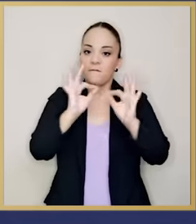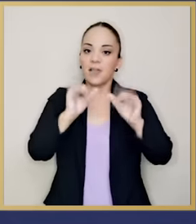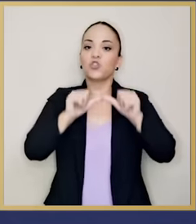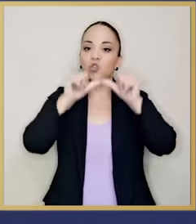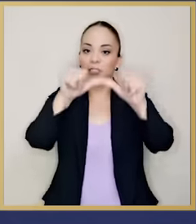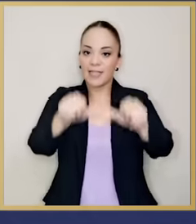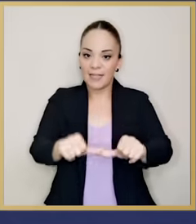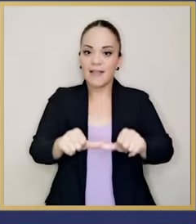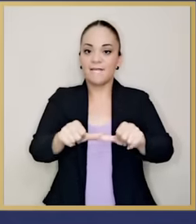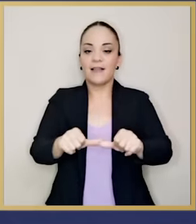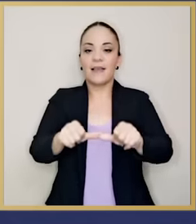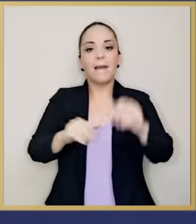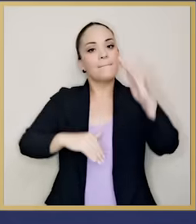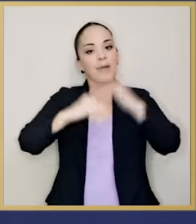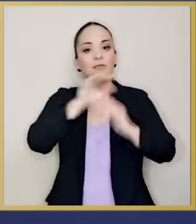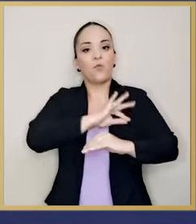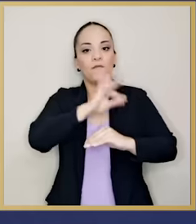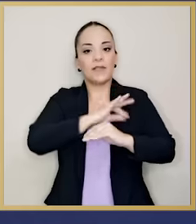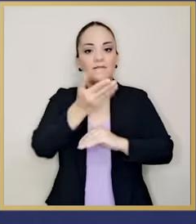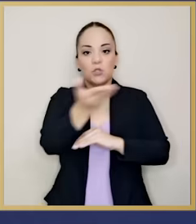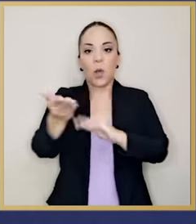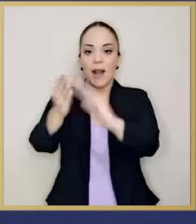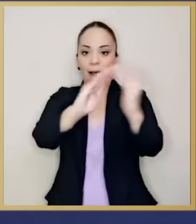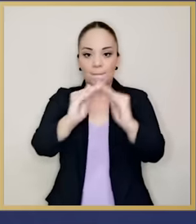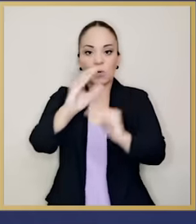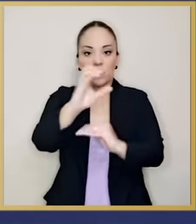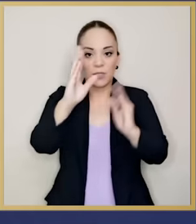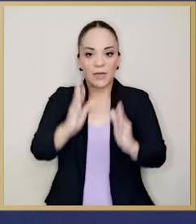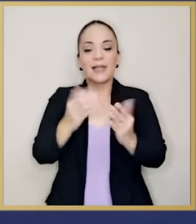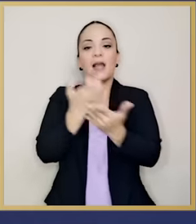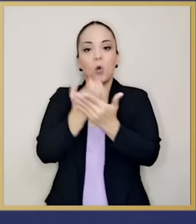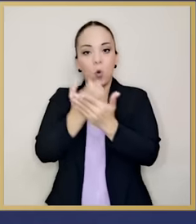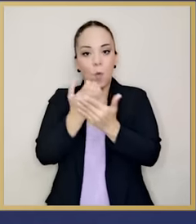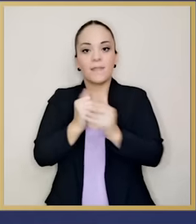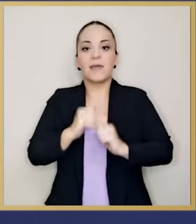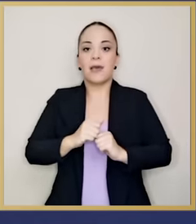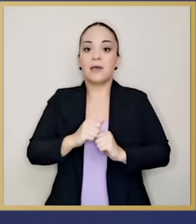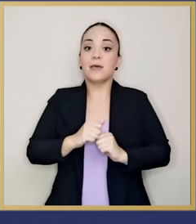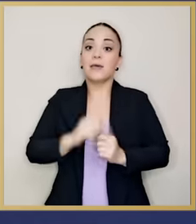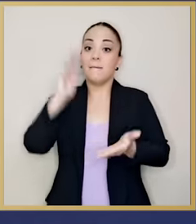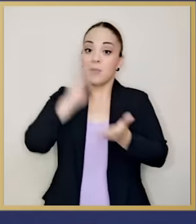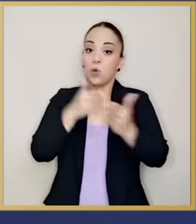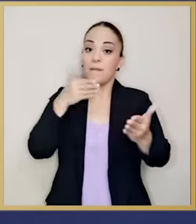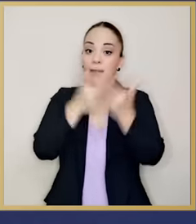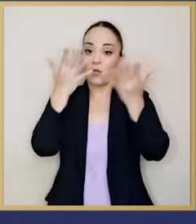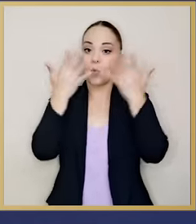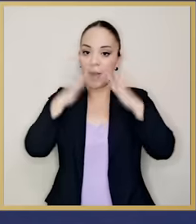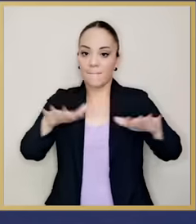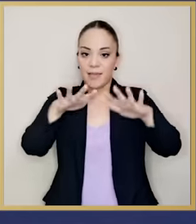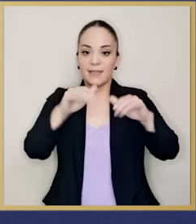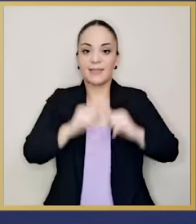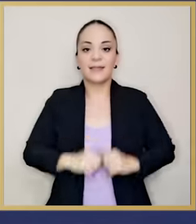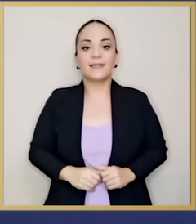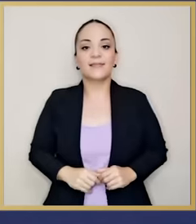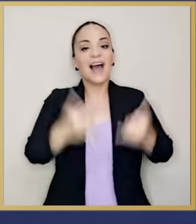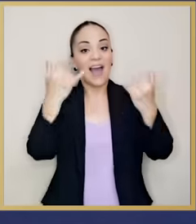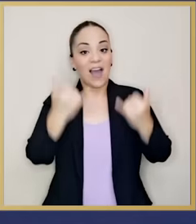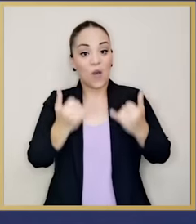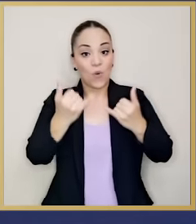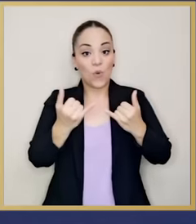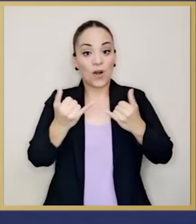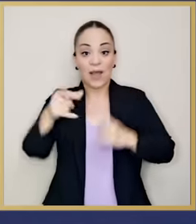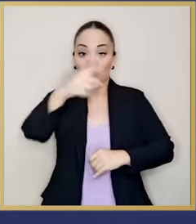sostenible, que le dé un máximo beneficio a la población, a la economía y el menor impacto posible al ambiente. Tenemos ahora,